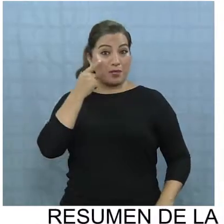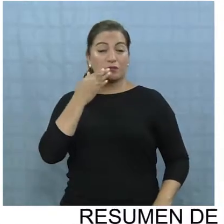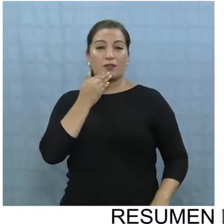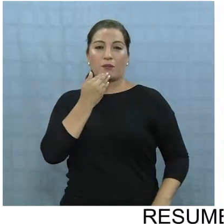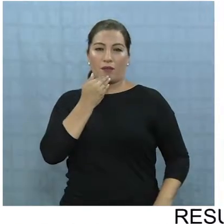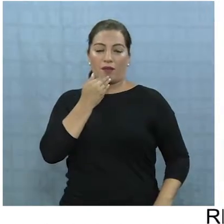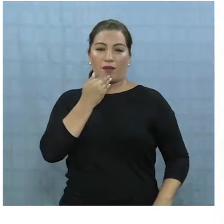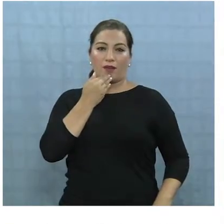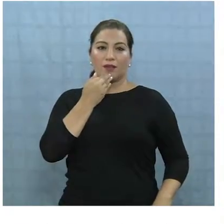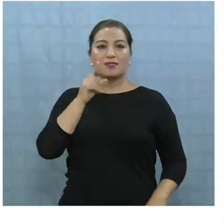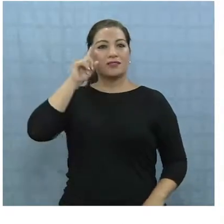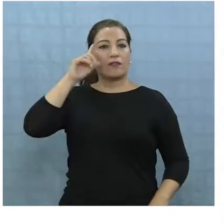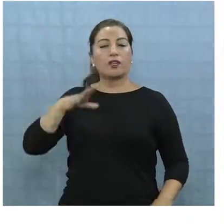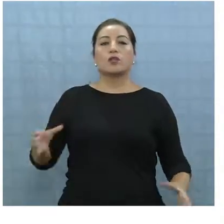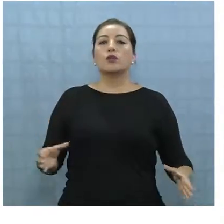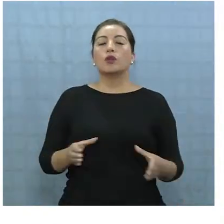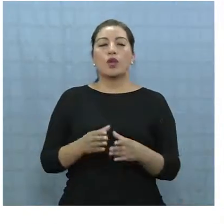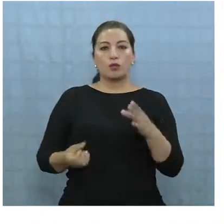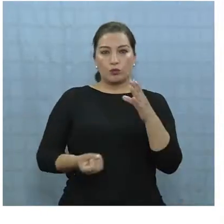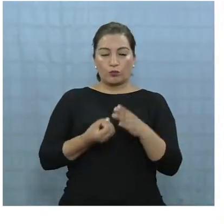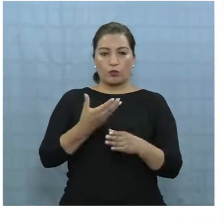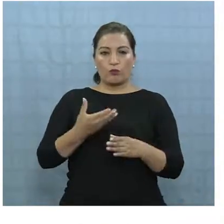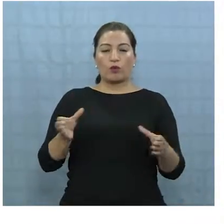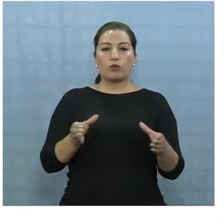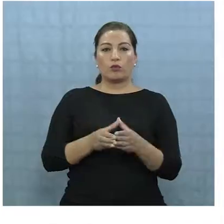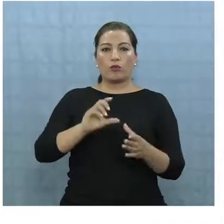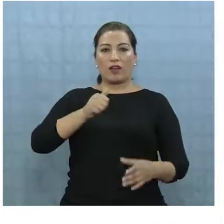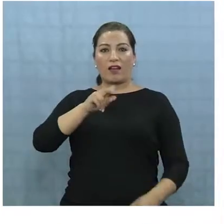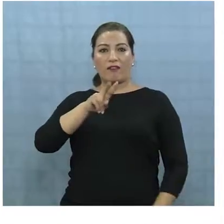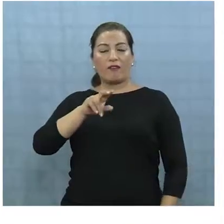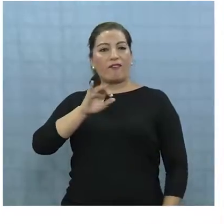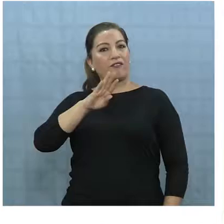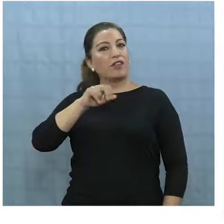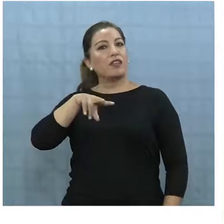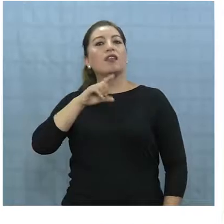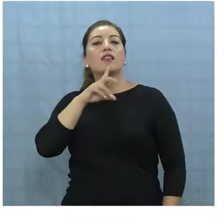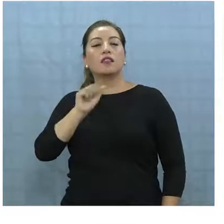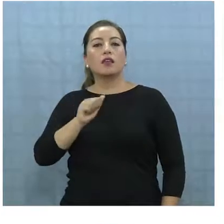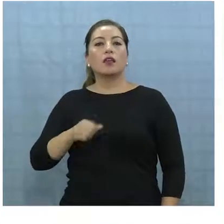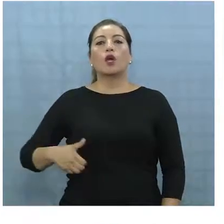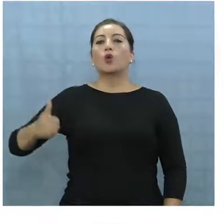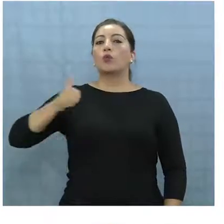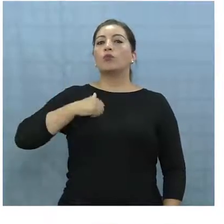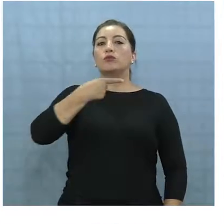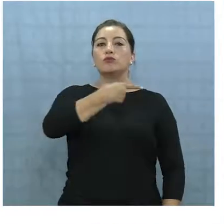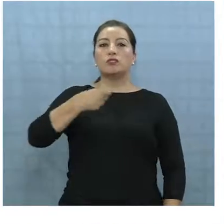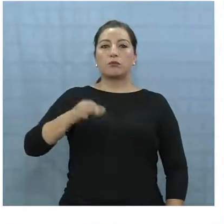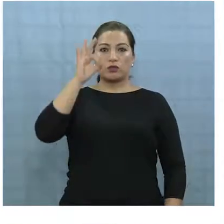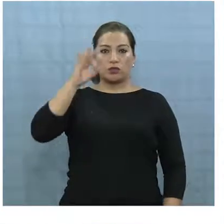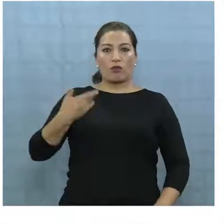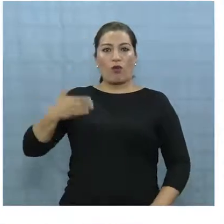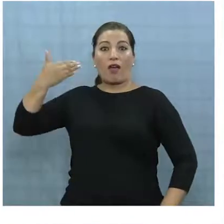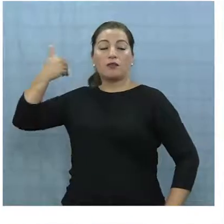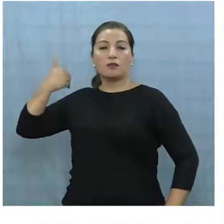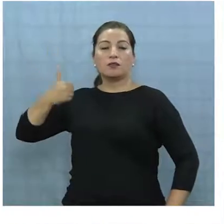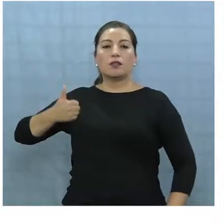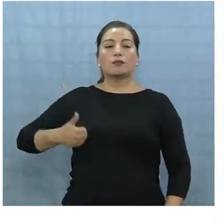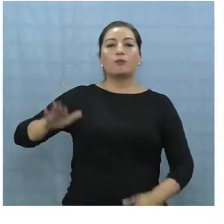algunas medidas que se deben tomar desde el nuevo Gabilete. cumplir en un 100% lo que se prometió en la campaña,